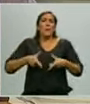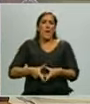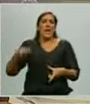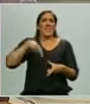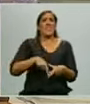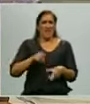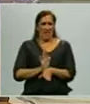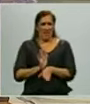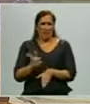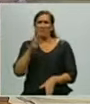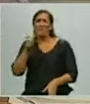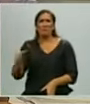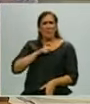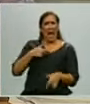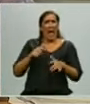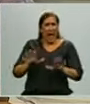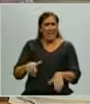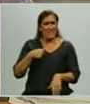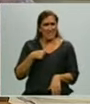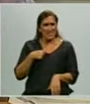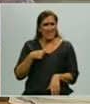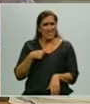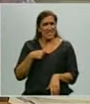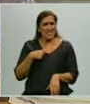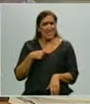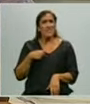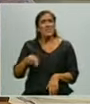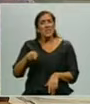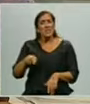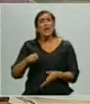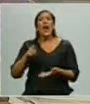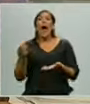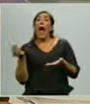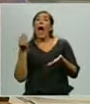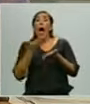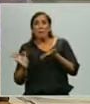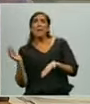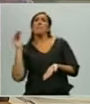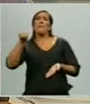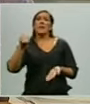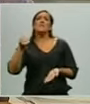Y además, agregaba en forma inmediata, sos una